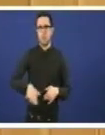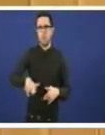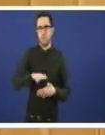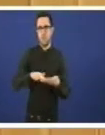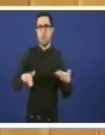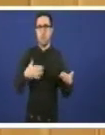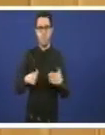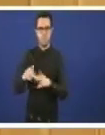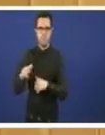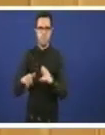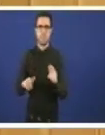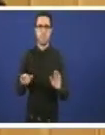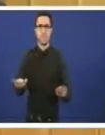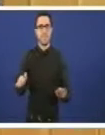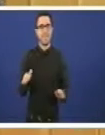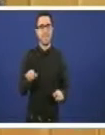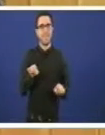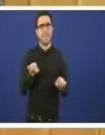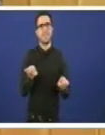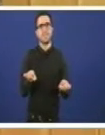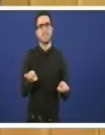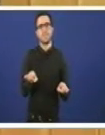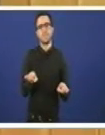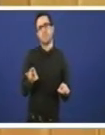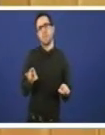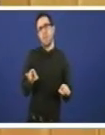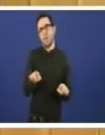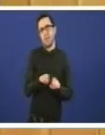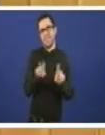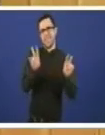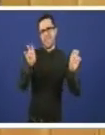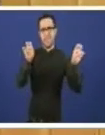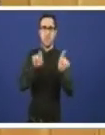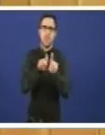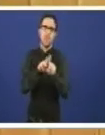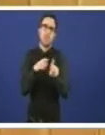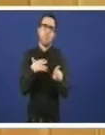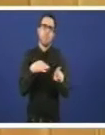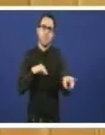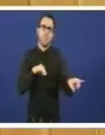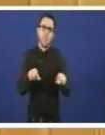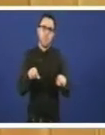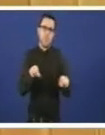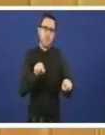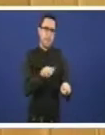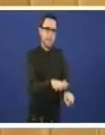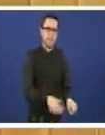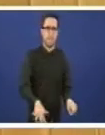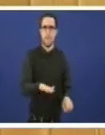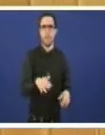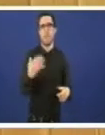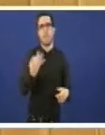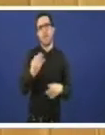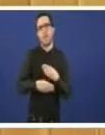é o que hai neste momento sobre a posible ubicación e non lle que para vosted a menor dúvida que habrá que facelo